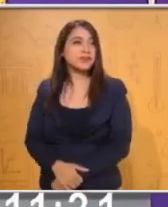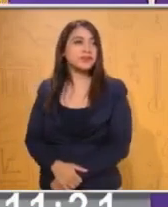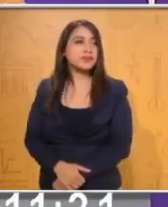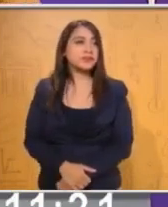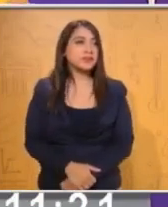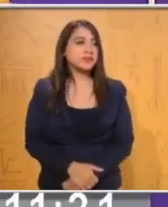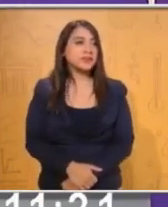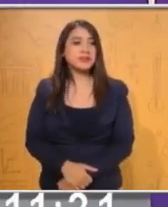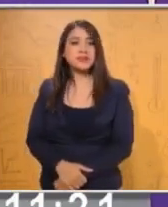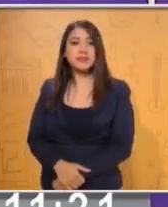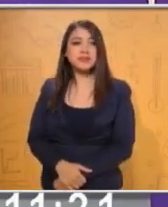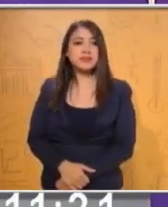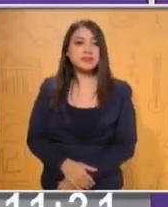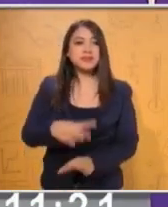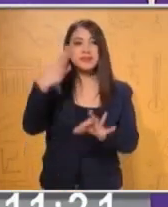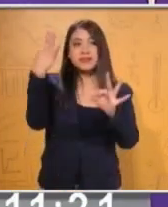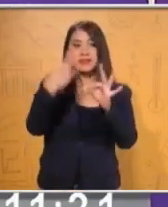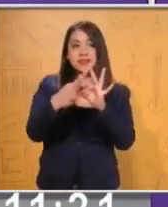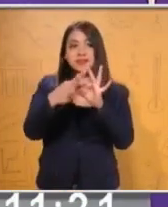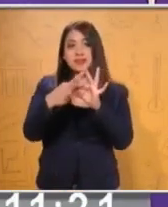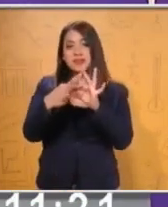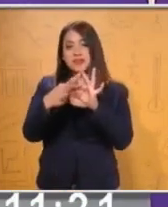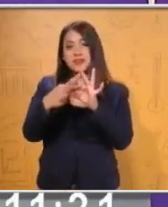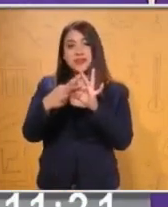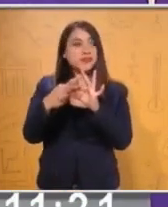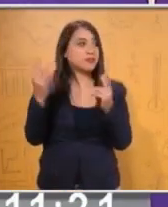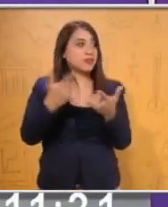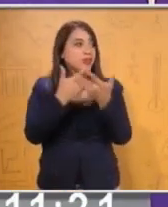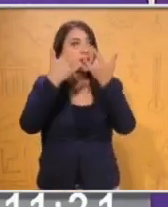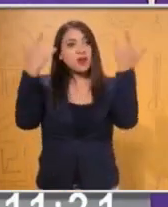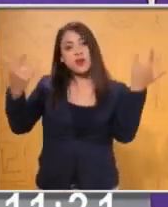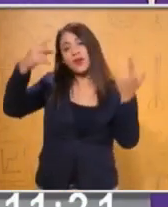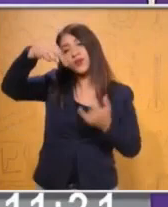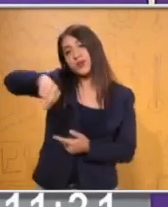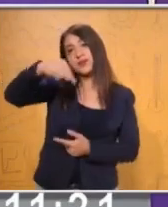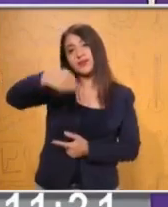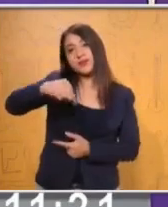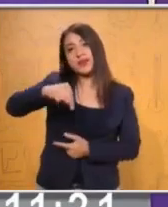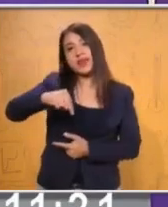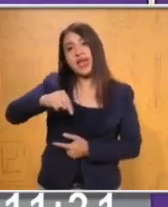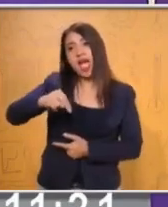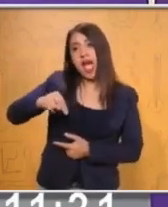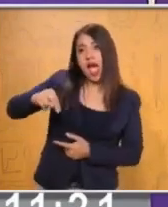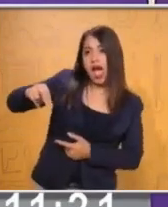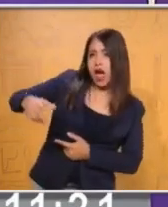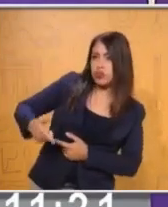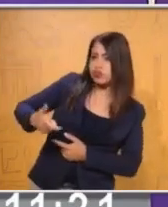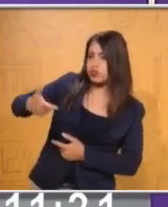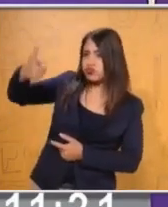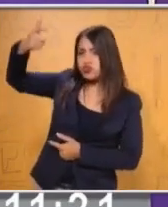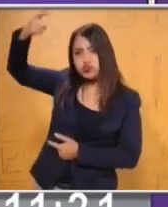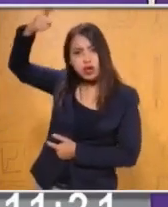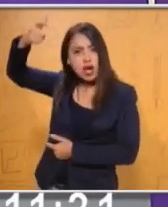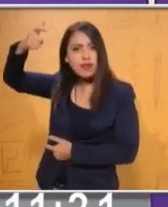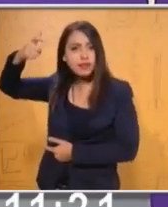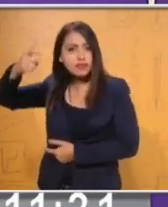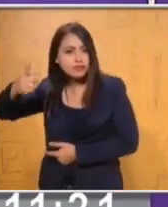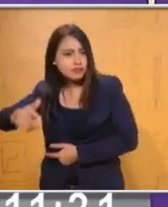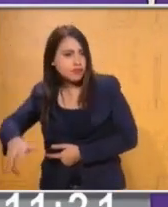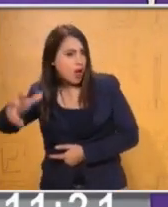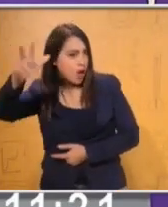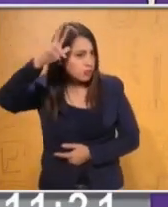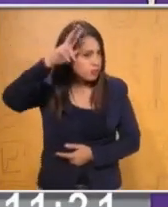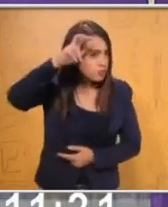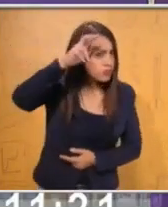Listo. El cuento se llama El Gigante Egoísta por Oscar White. Cada tarde, a la